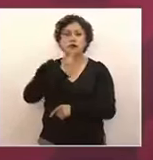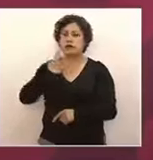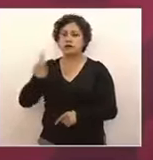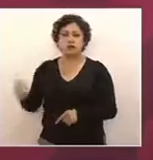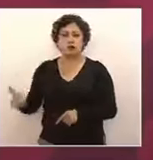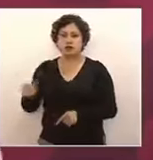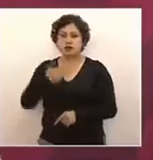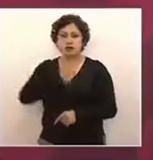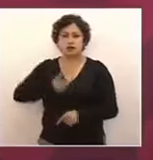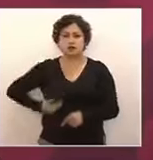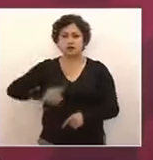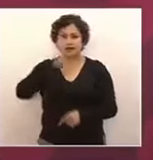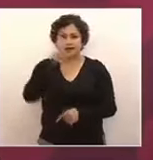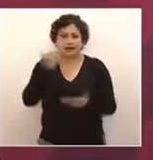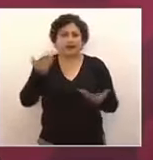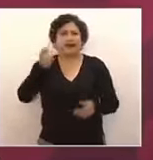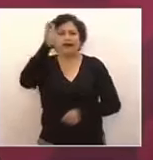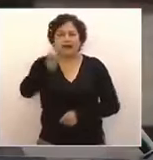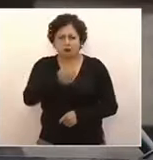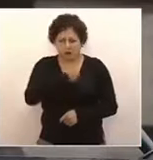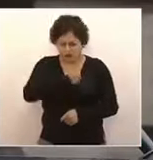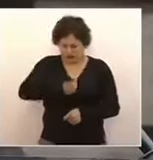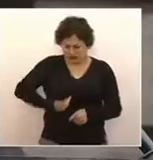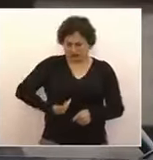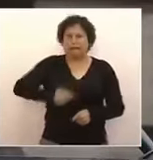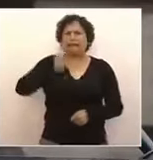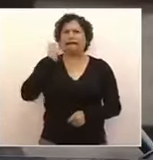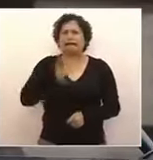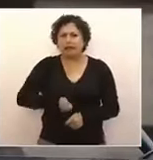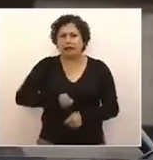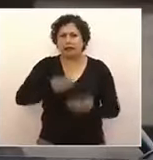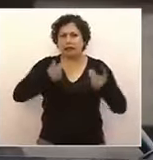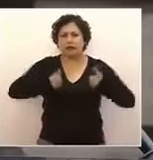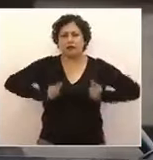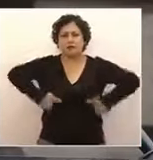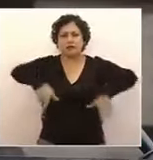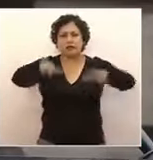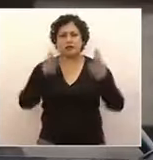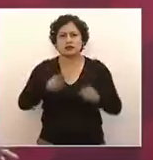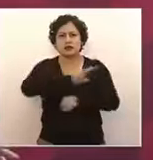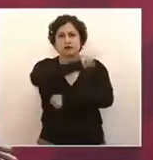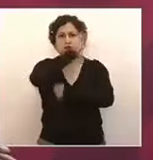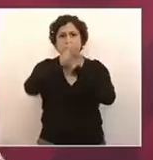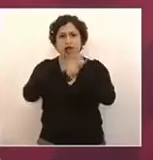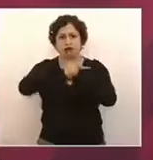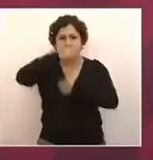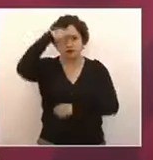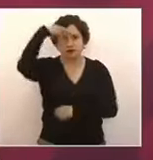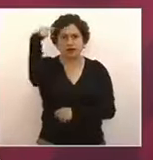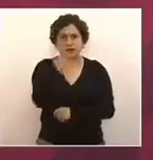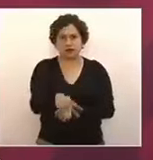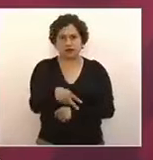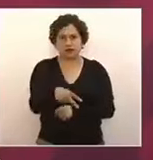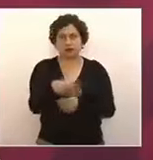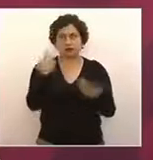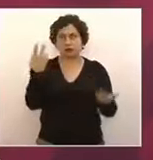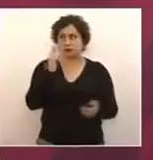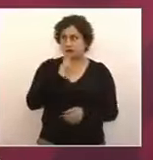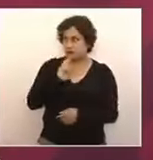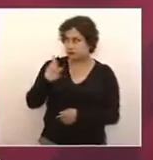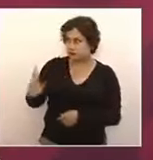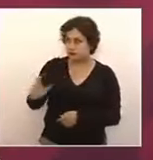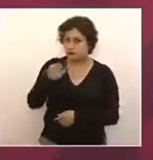representante del pueblo de México, de la nación, del Estado mexicano, pues evidentemente no solamente